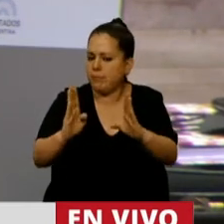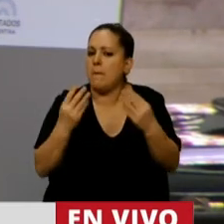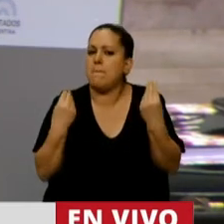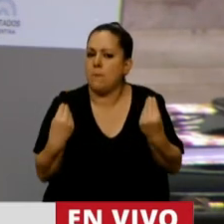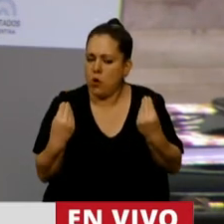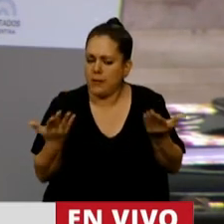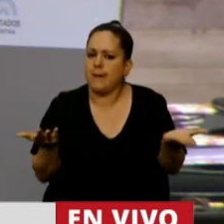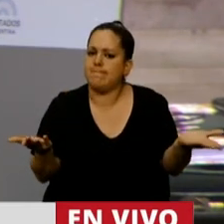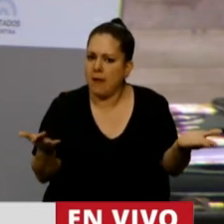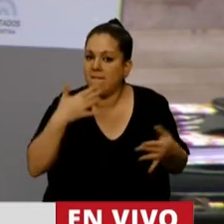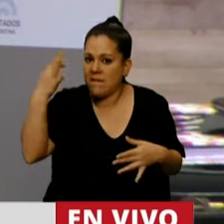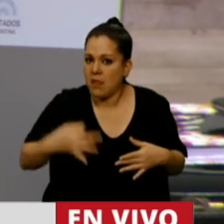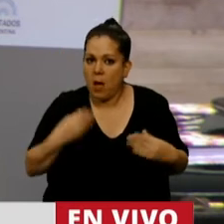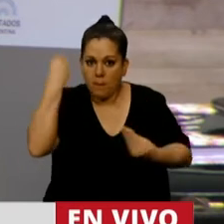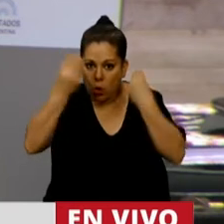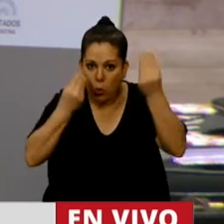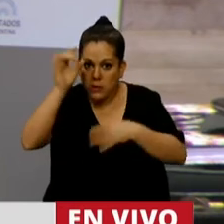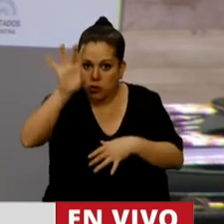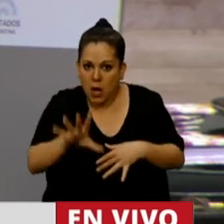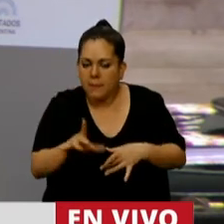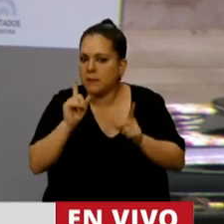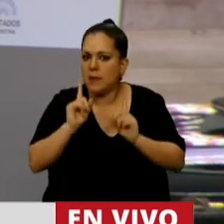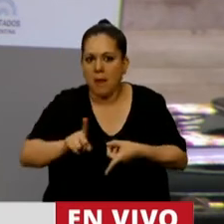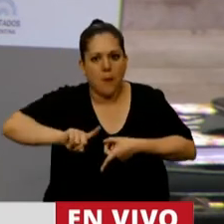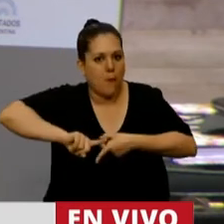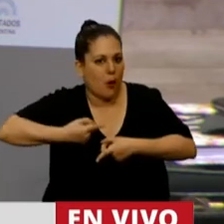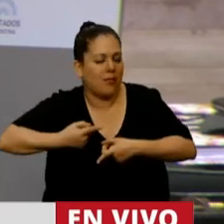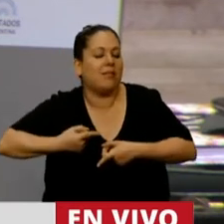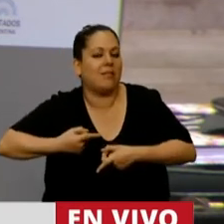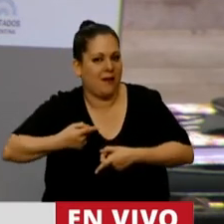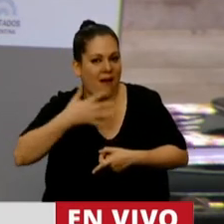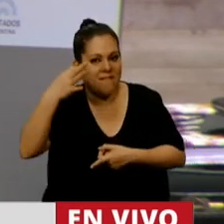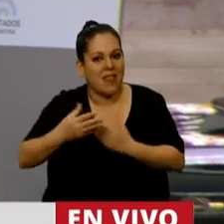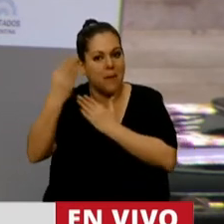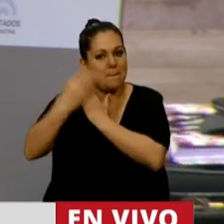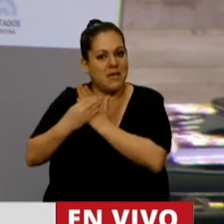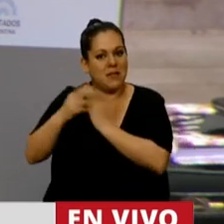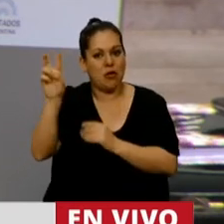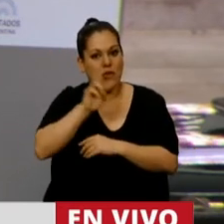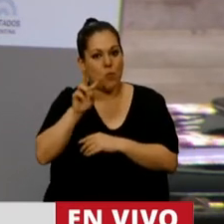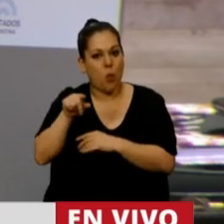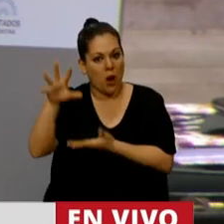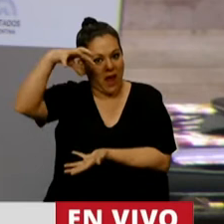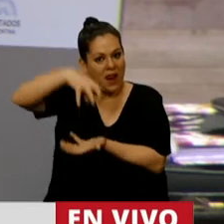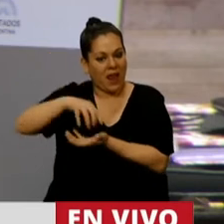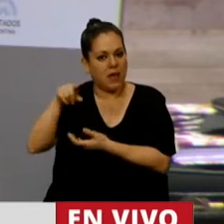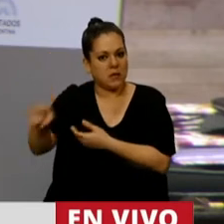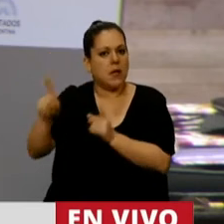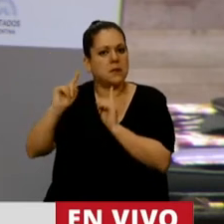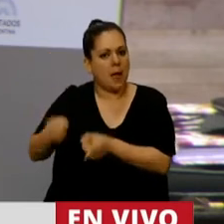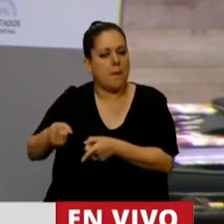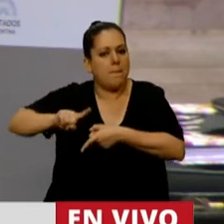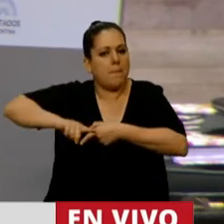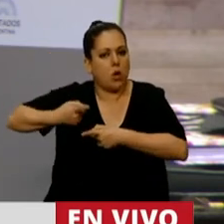es preocupación y genera políticas en el Ministerio de las Mujeres, Géneros y Disidencias, sino que también implica